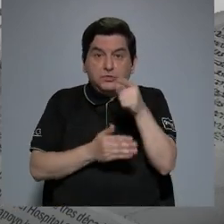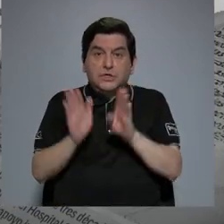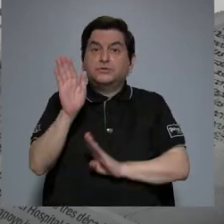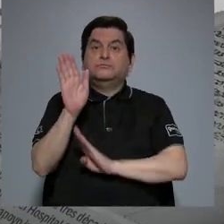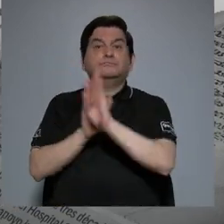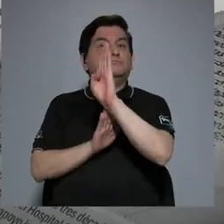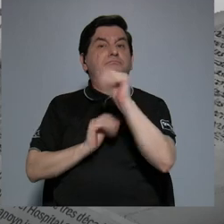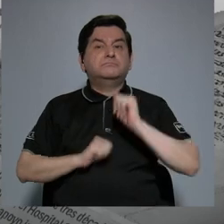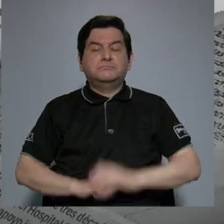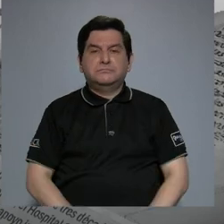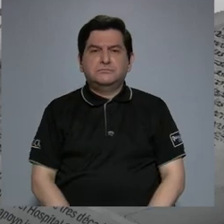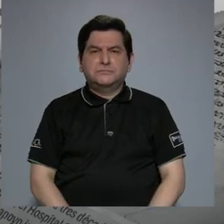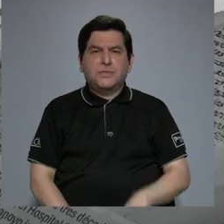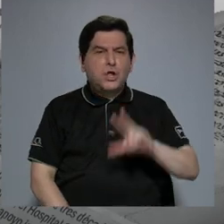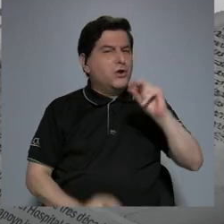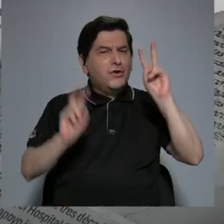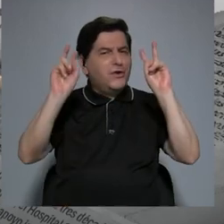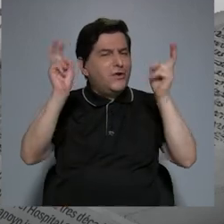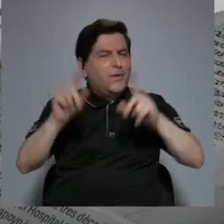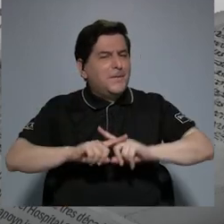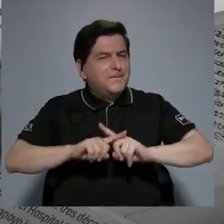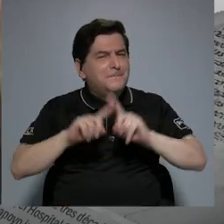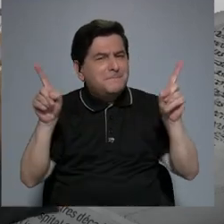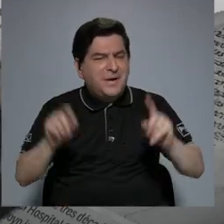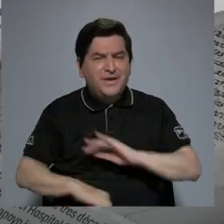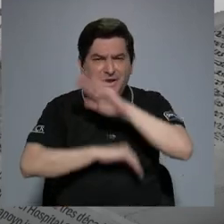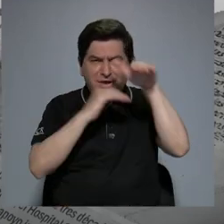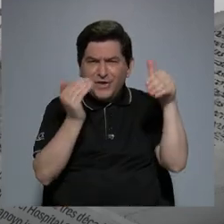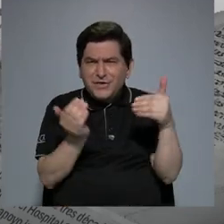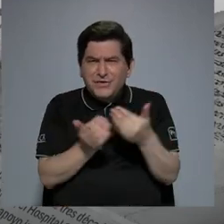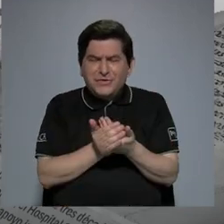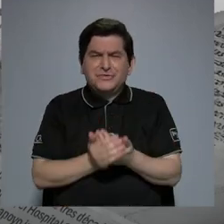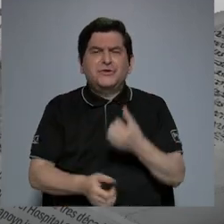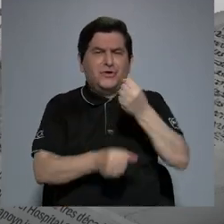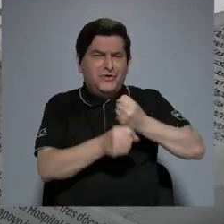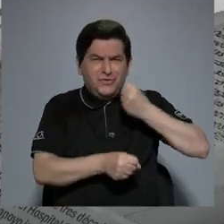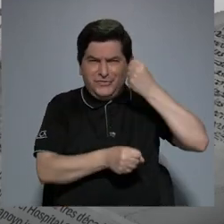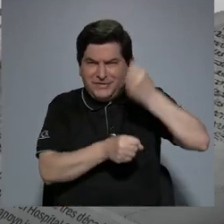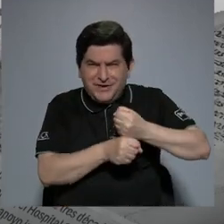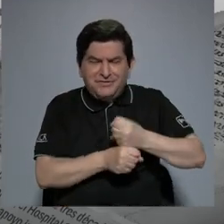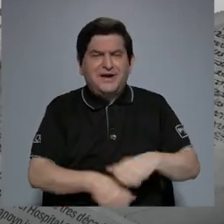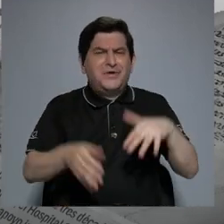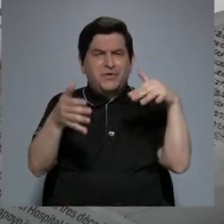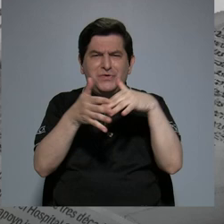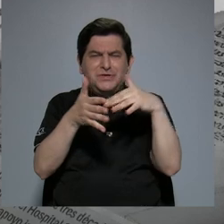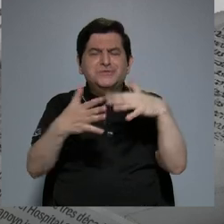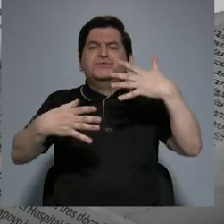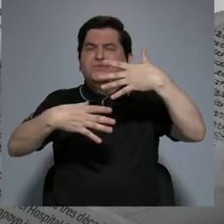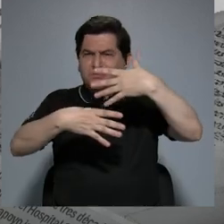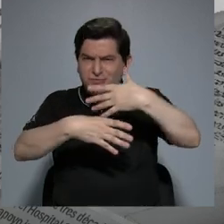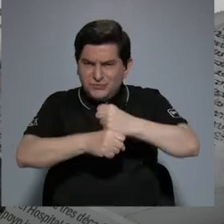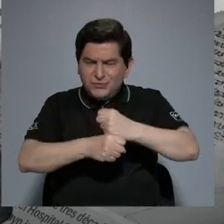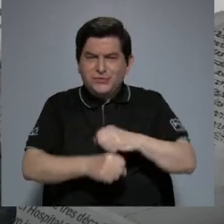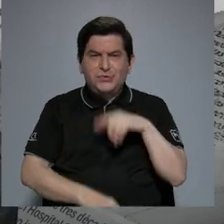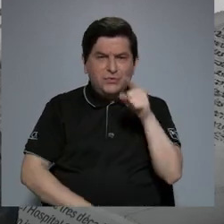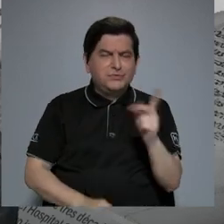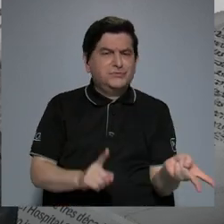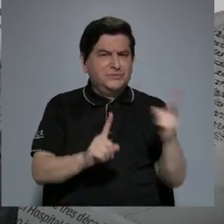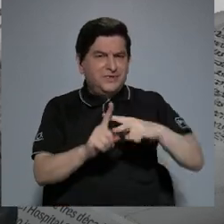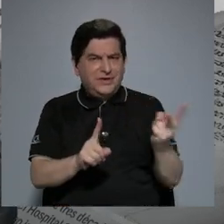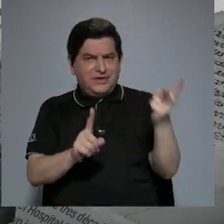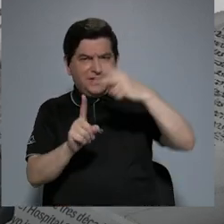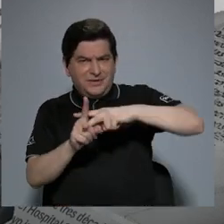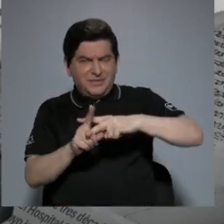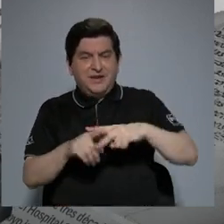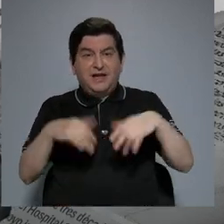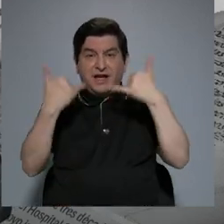desarrollado. No es el tema, pero todo eso, ese quehacer, ese estudio que usted ha realizado, lo ha venido aplicando